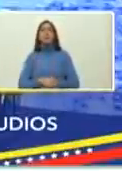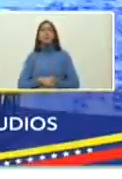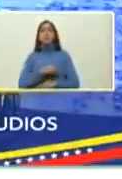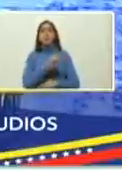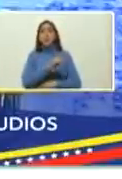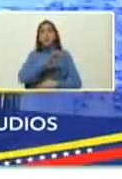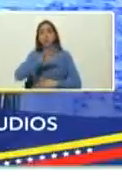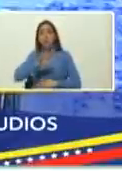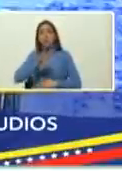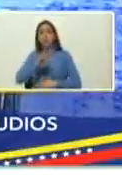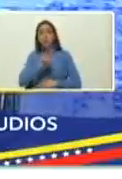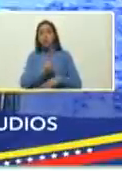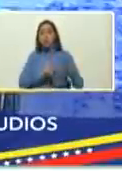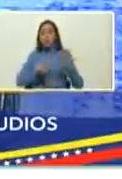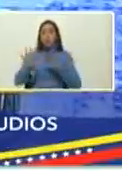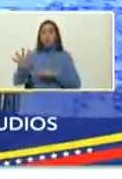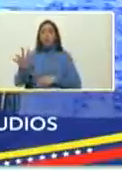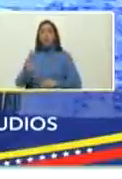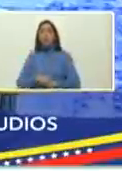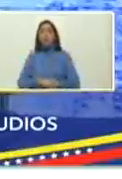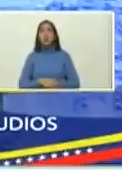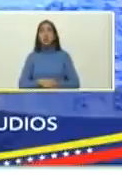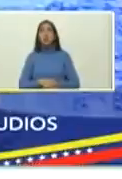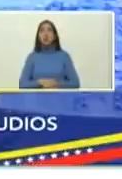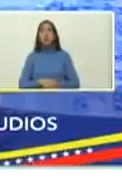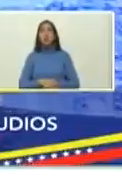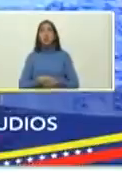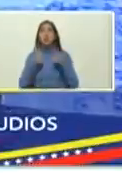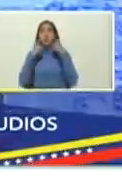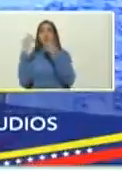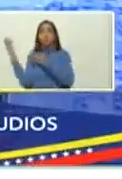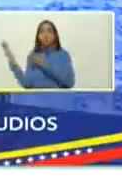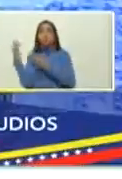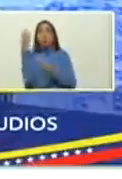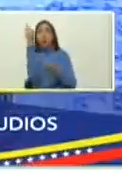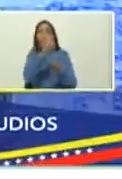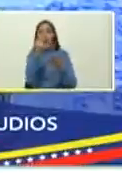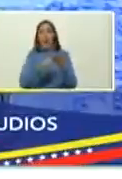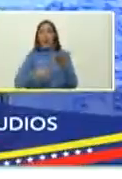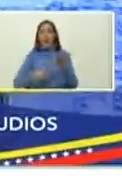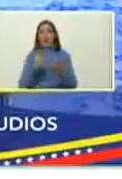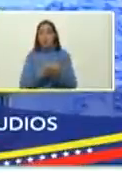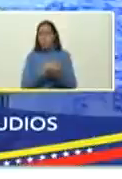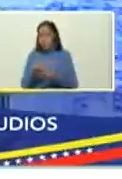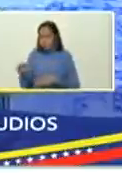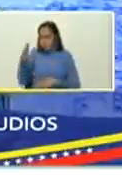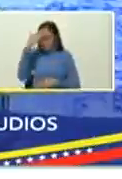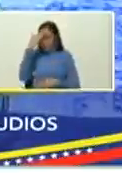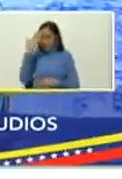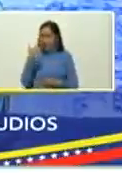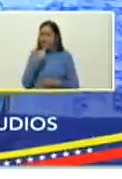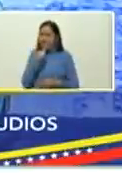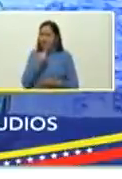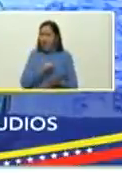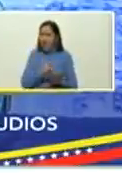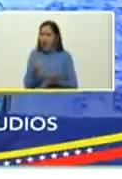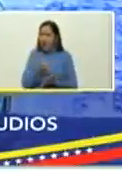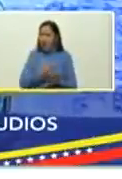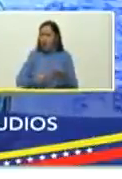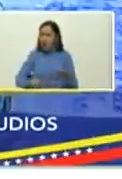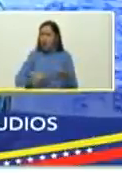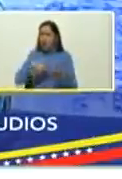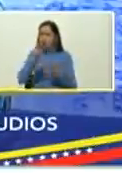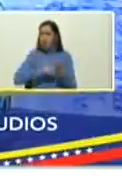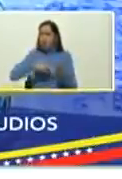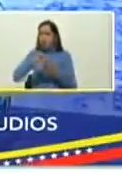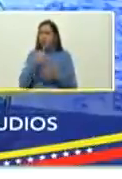1596 la portada ¿tú sabes algo Raúl de esta portada? tú que lo sabes